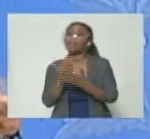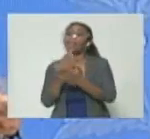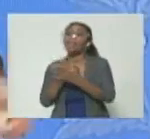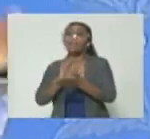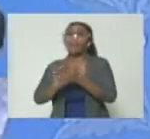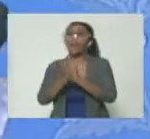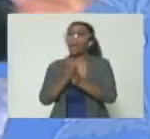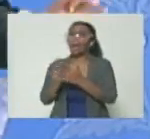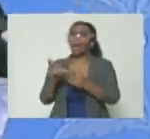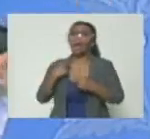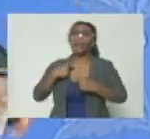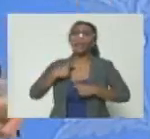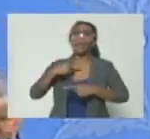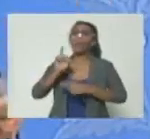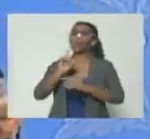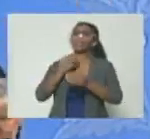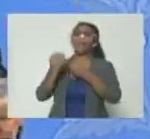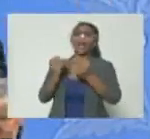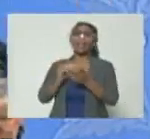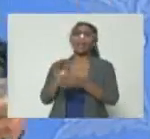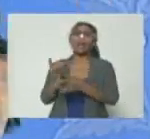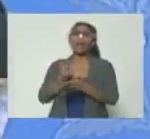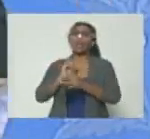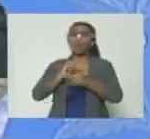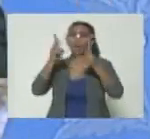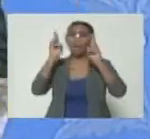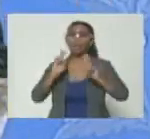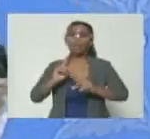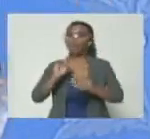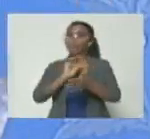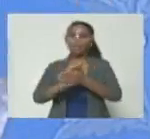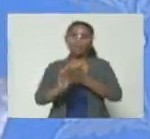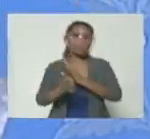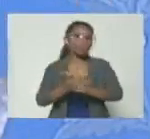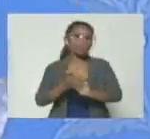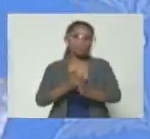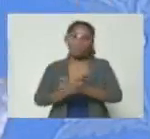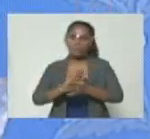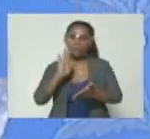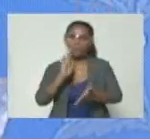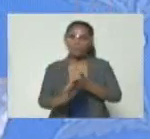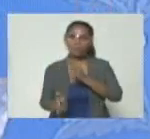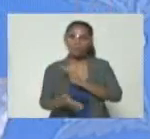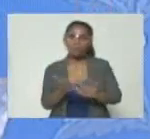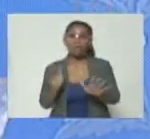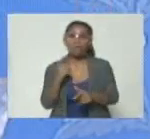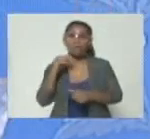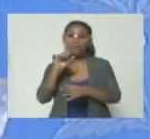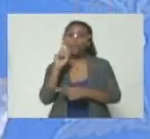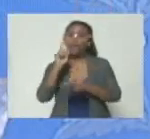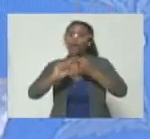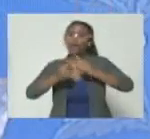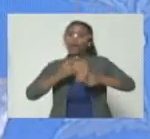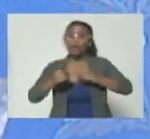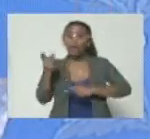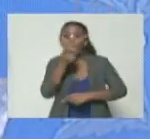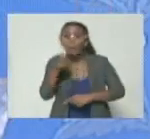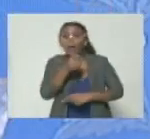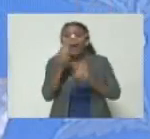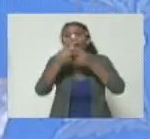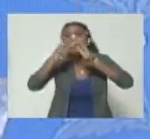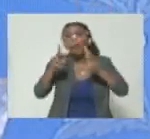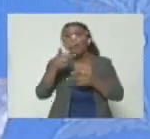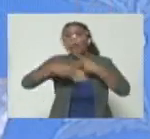ya está bueno se acabó se acabó una cosa es buscar la paz